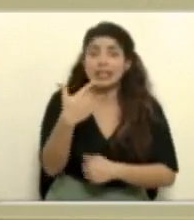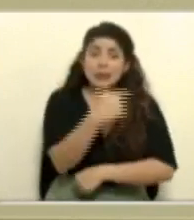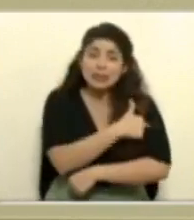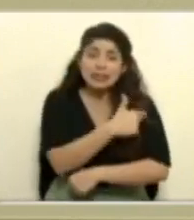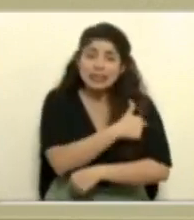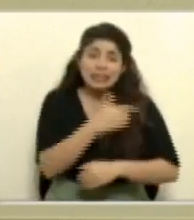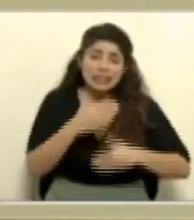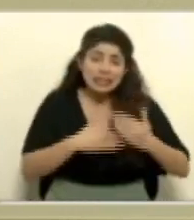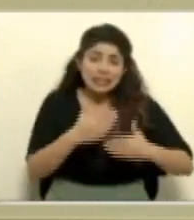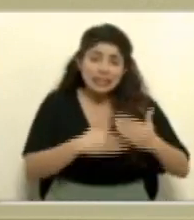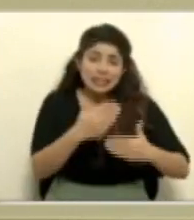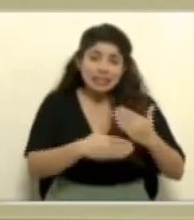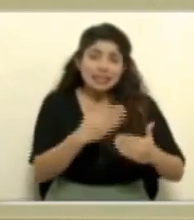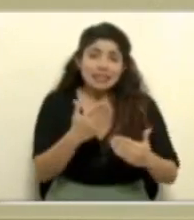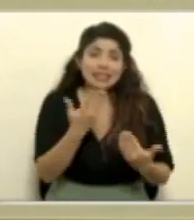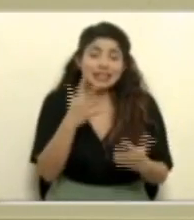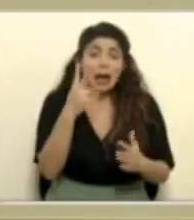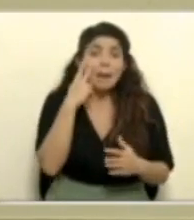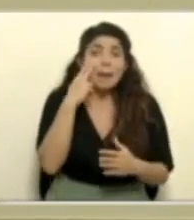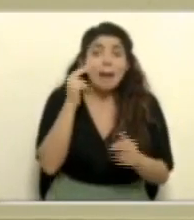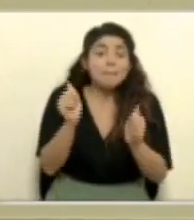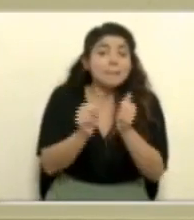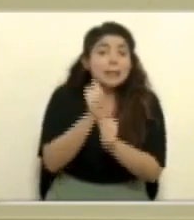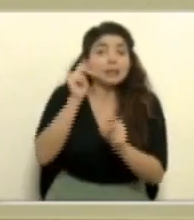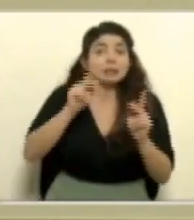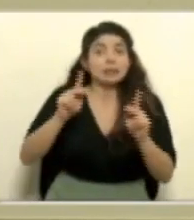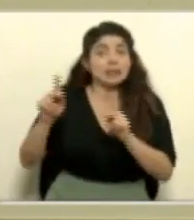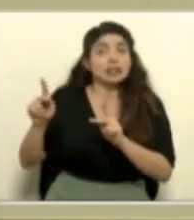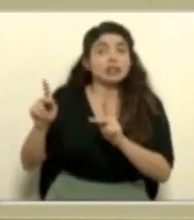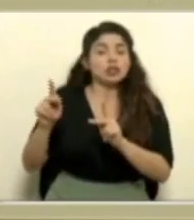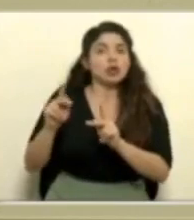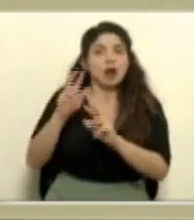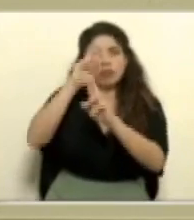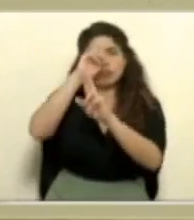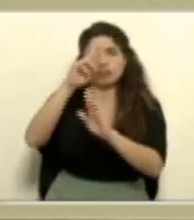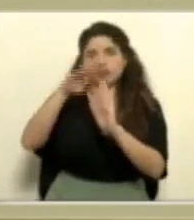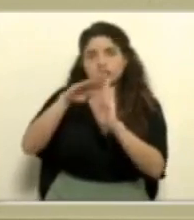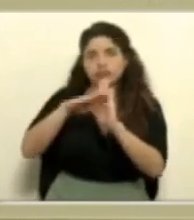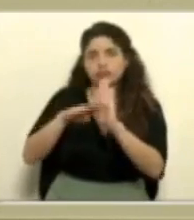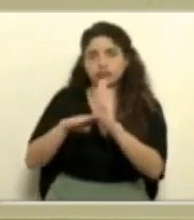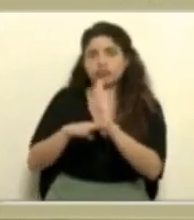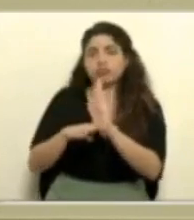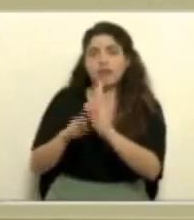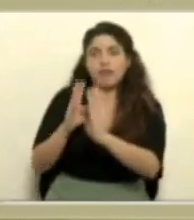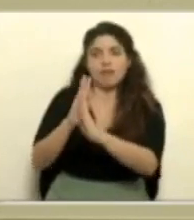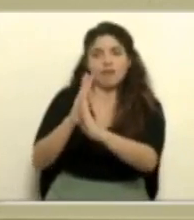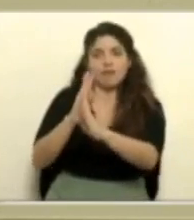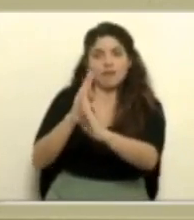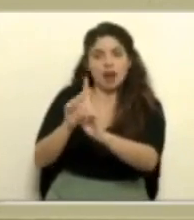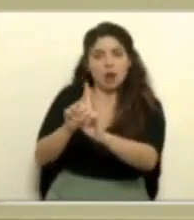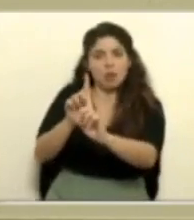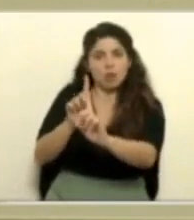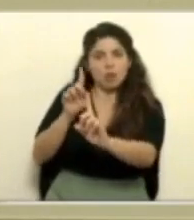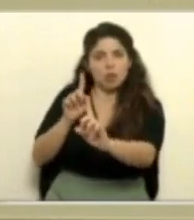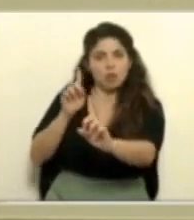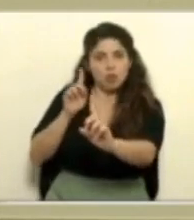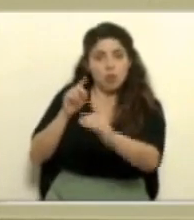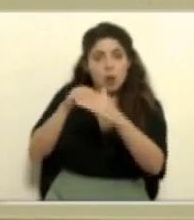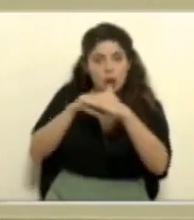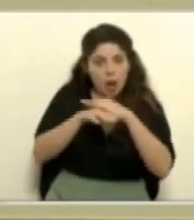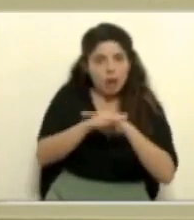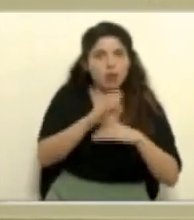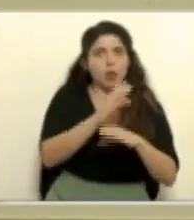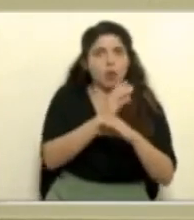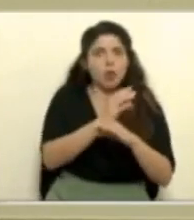que hemos podido apreciar, en la gran mayoría de los casos se están manteniendo las medidas, tanto en la fila como ya cuando ingresan al recinto,